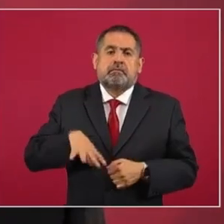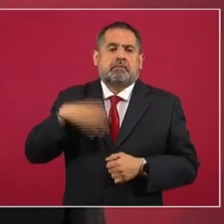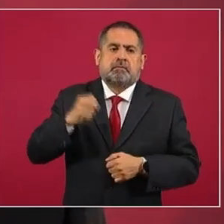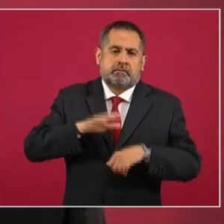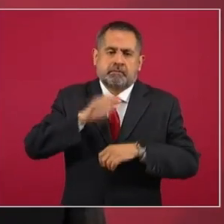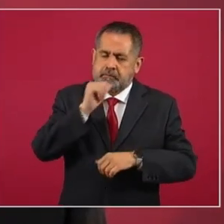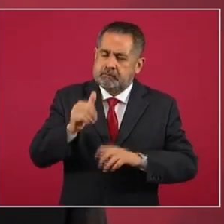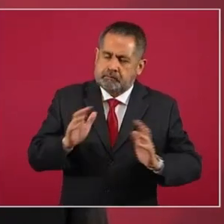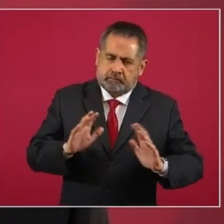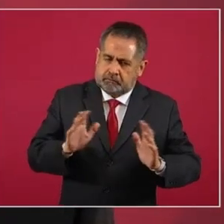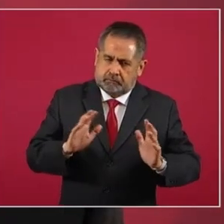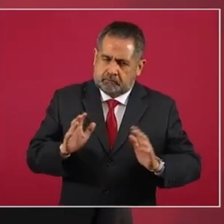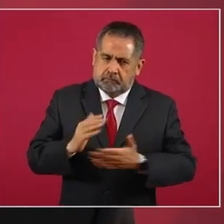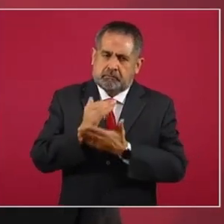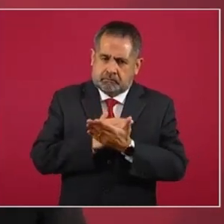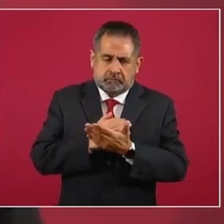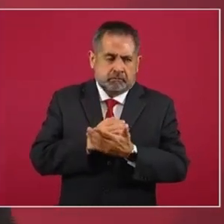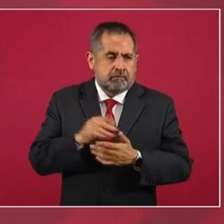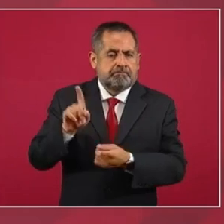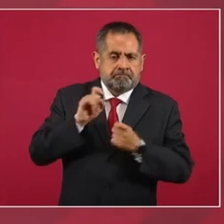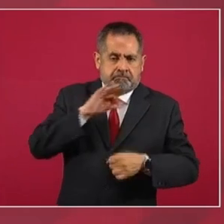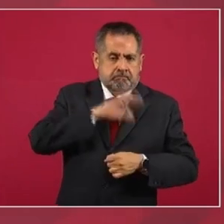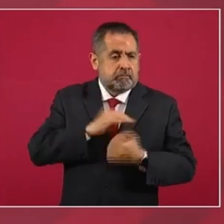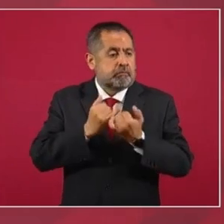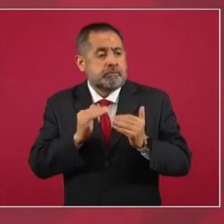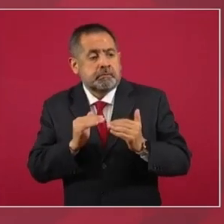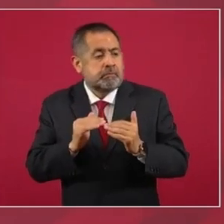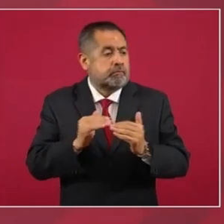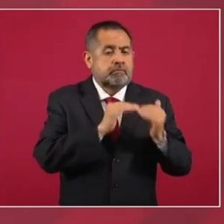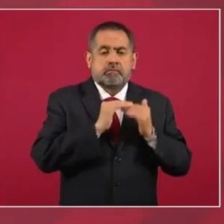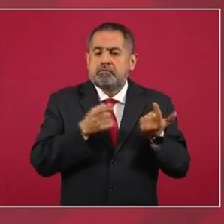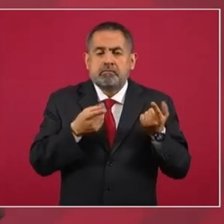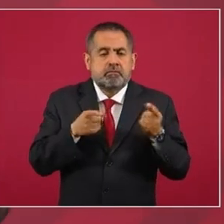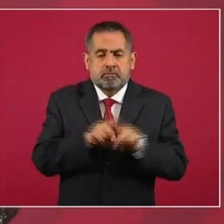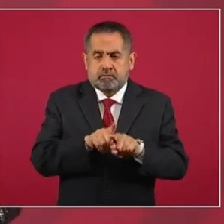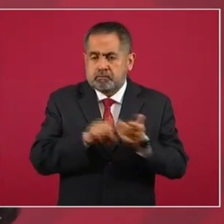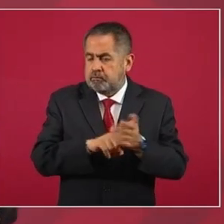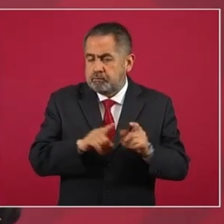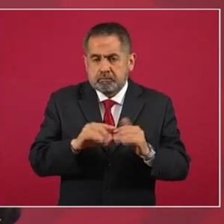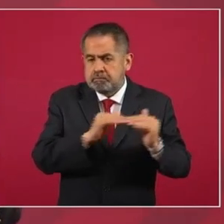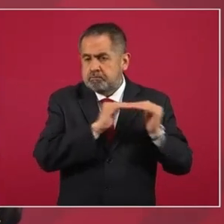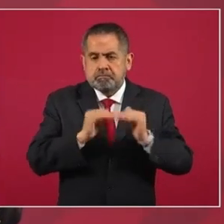y que se estandarice, que se cobre lo que